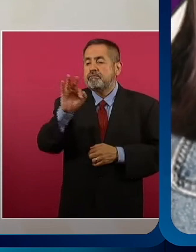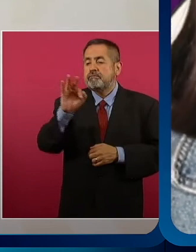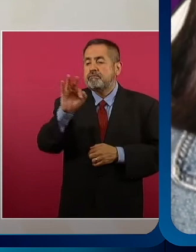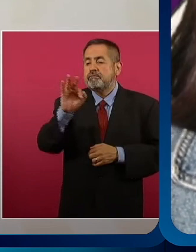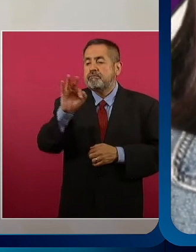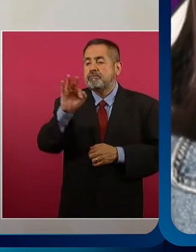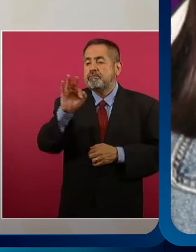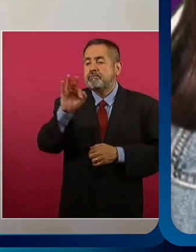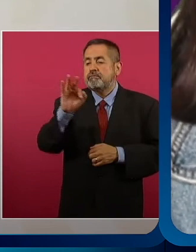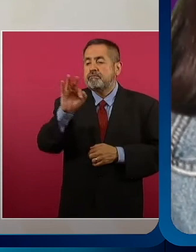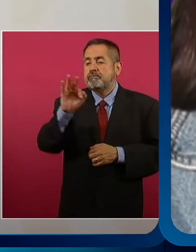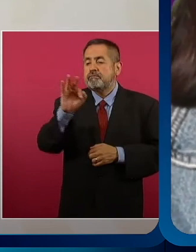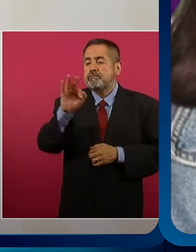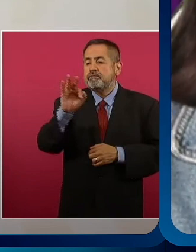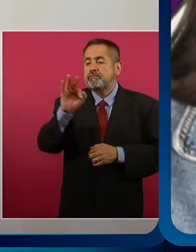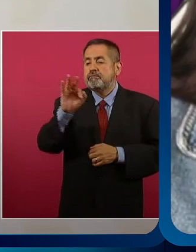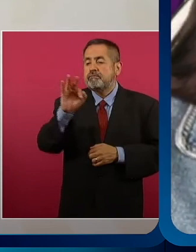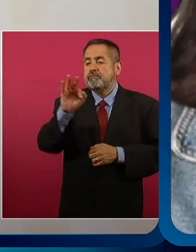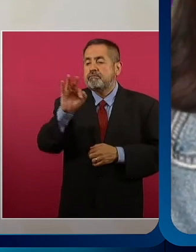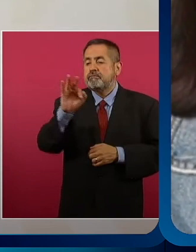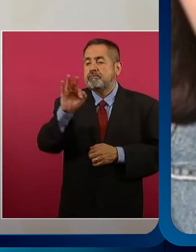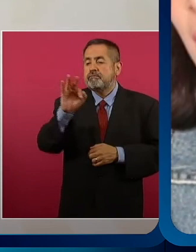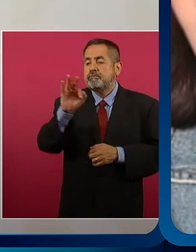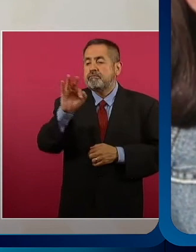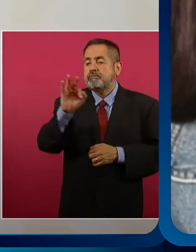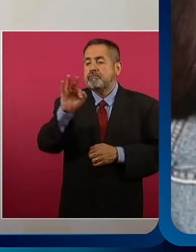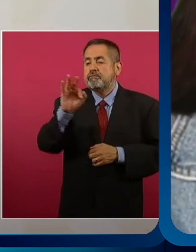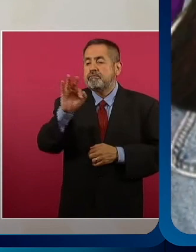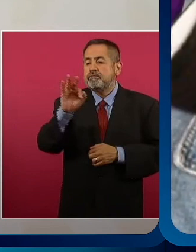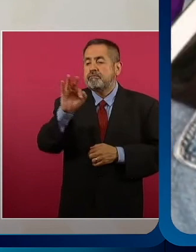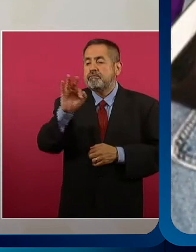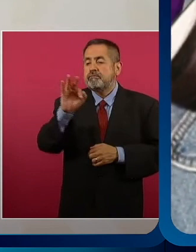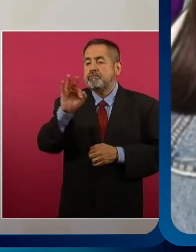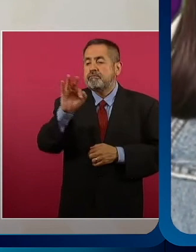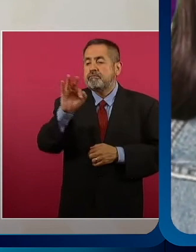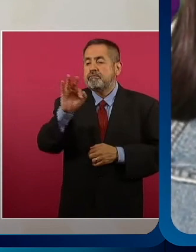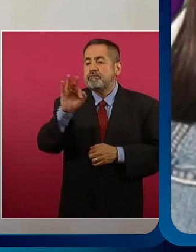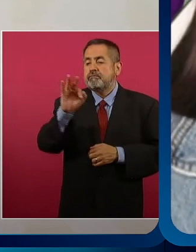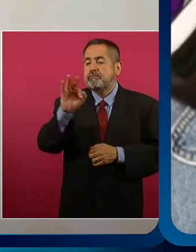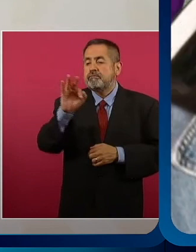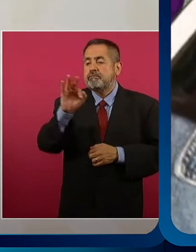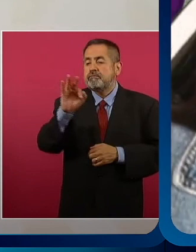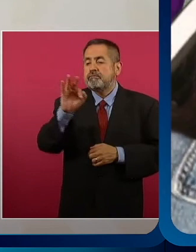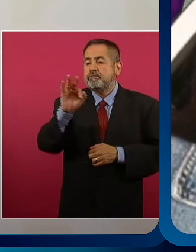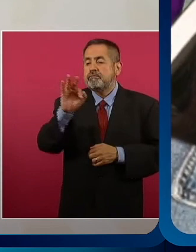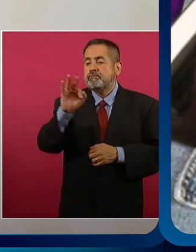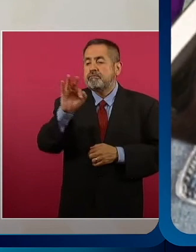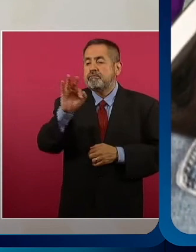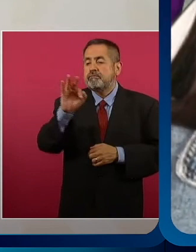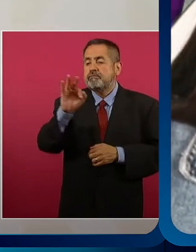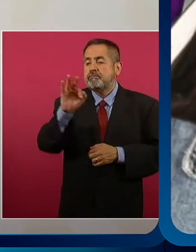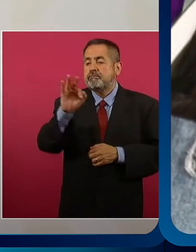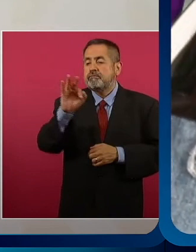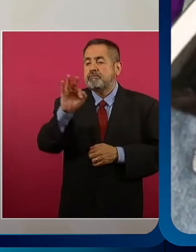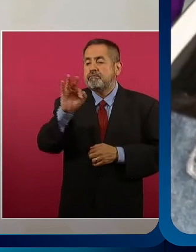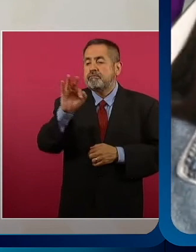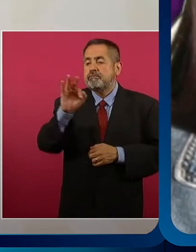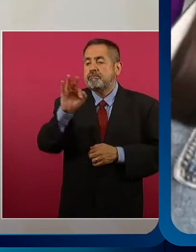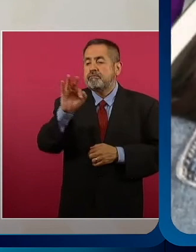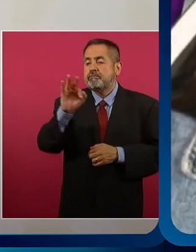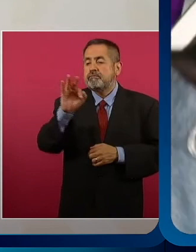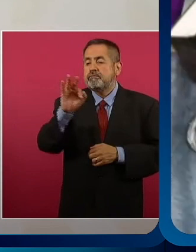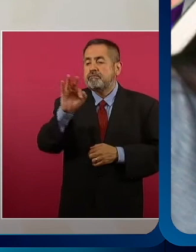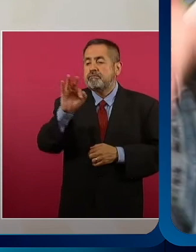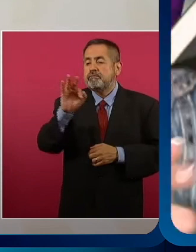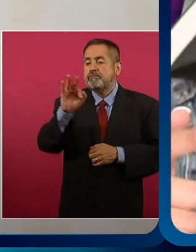Manuel. Y lo dijo, en tiempos normales, pues está bien ser funcionario de escritorio, pero en tiempos de transformación, no.